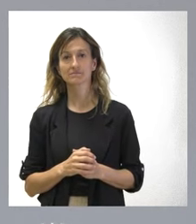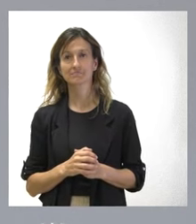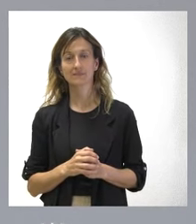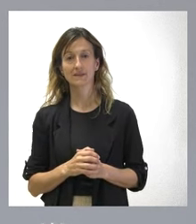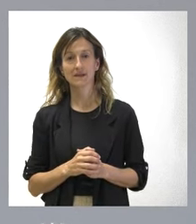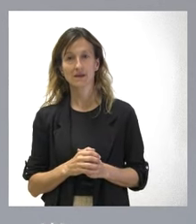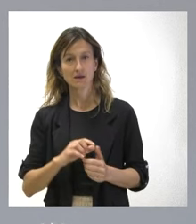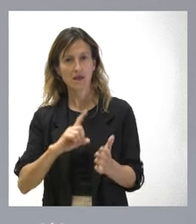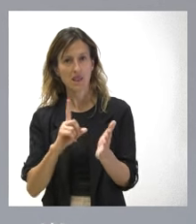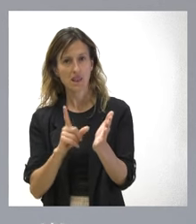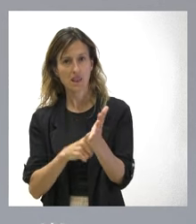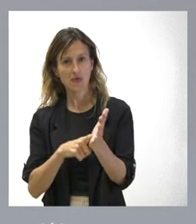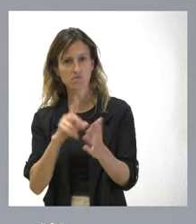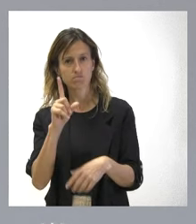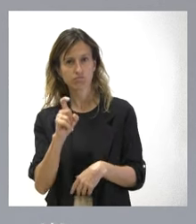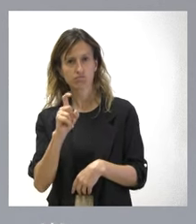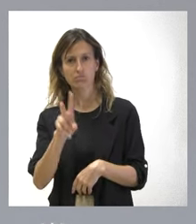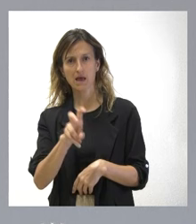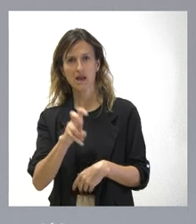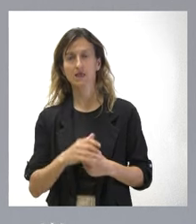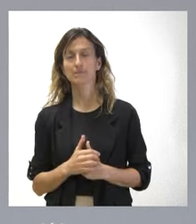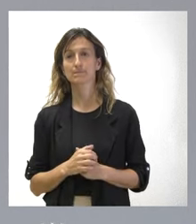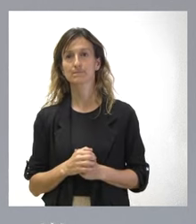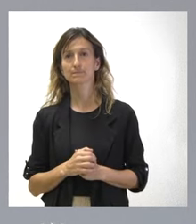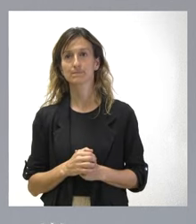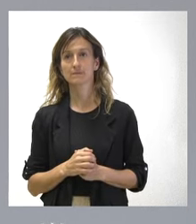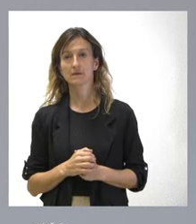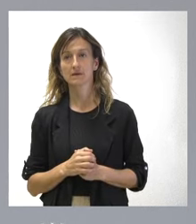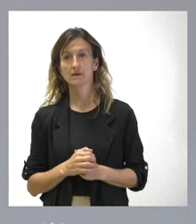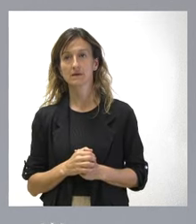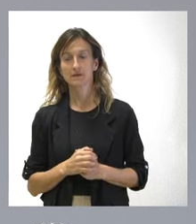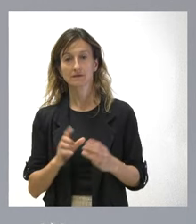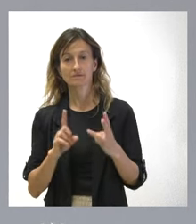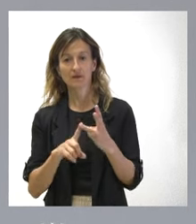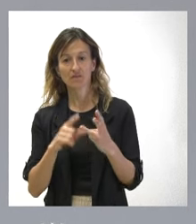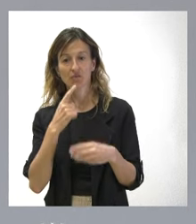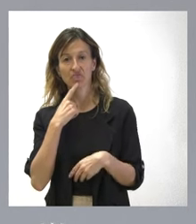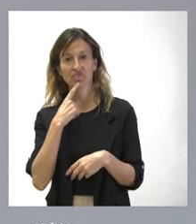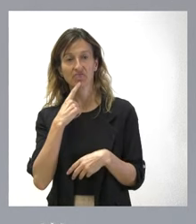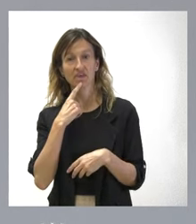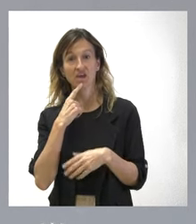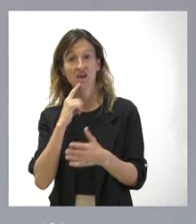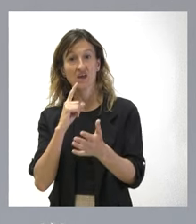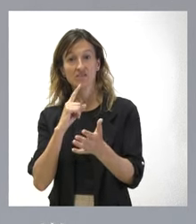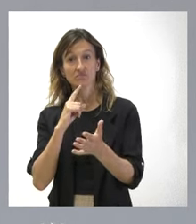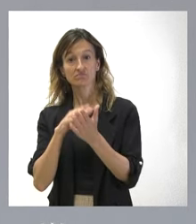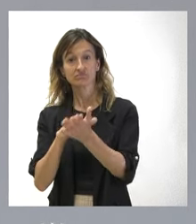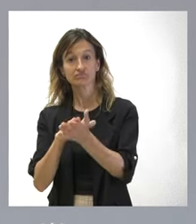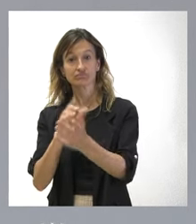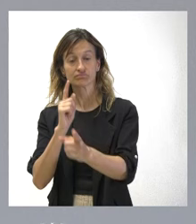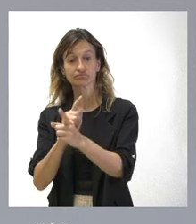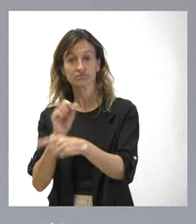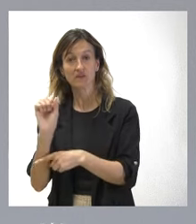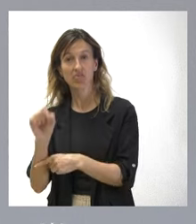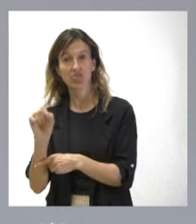legítimo. Y, en tercer lugar, entender ya que cae en saco roto supone, cuando menos, una